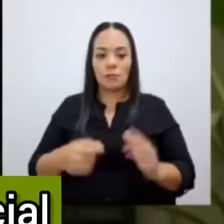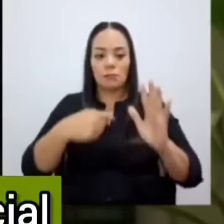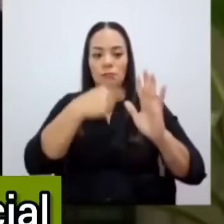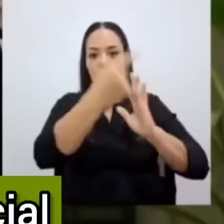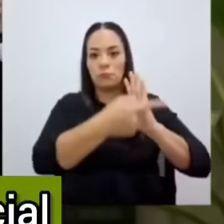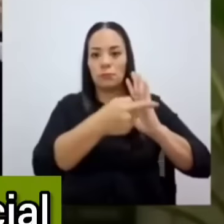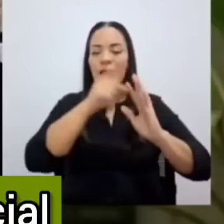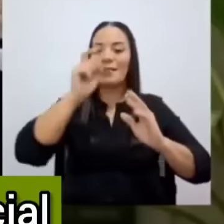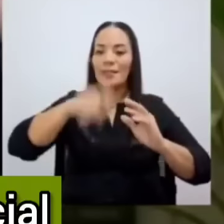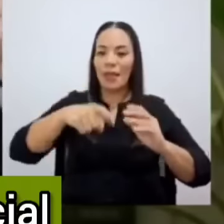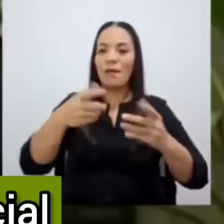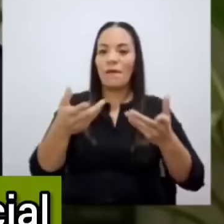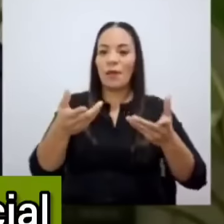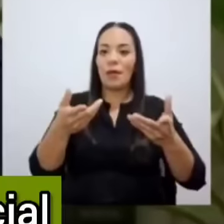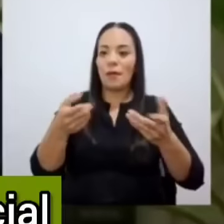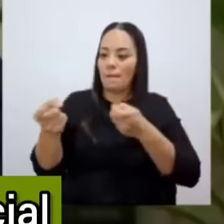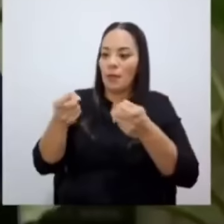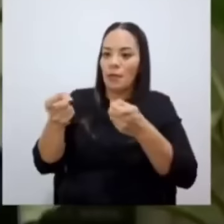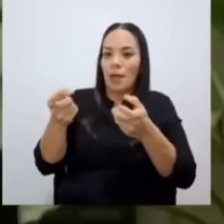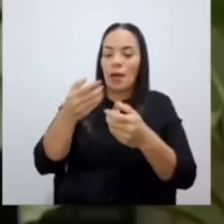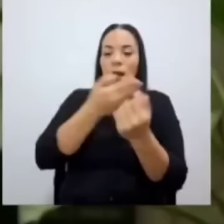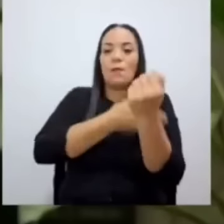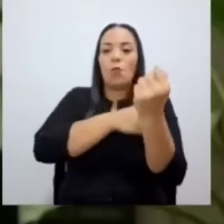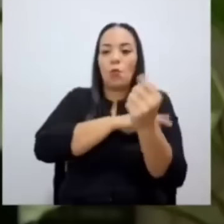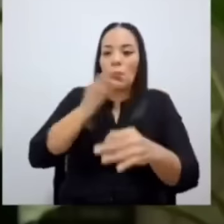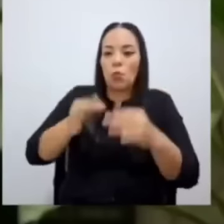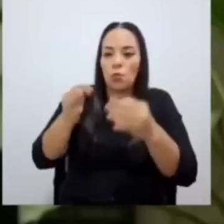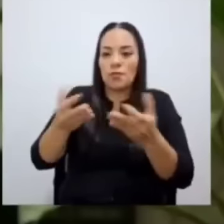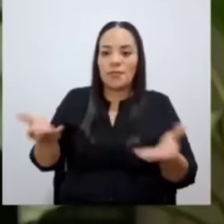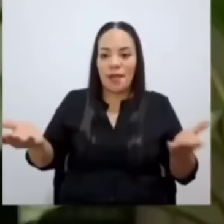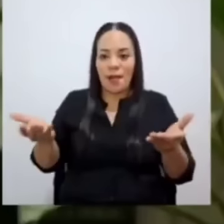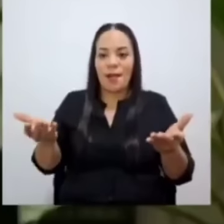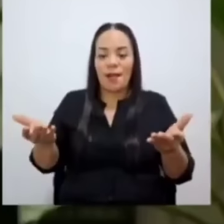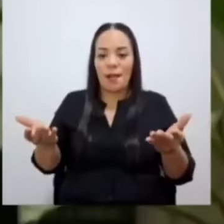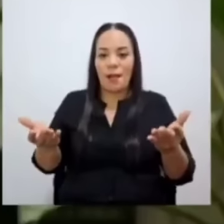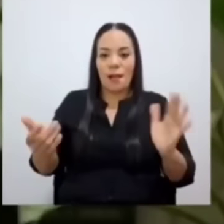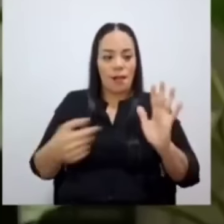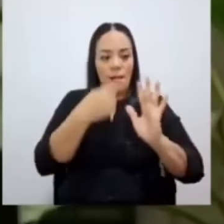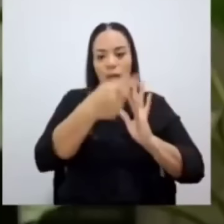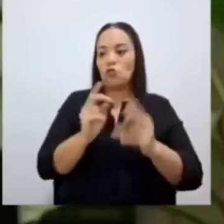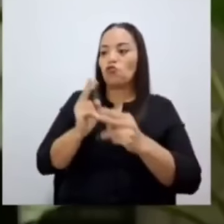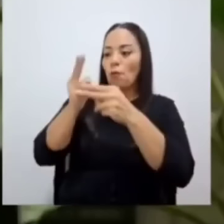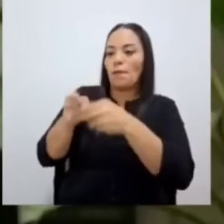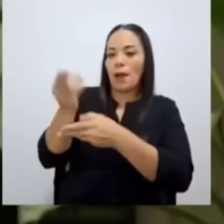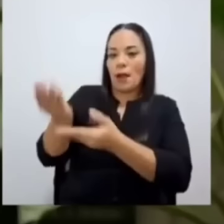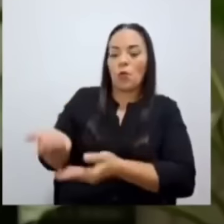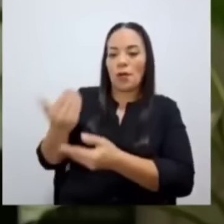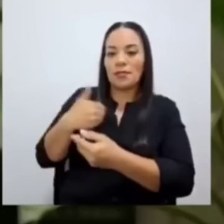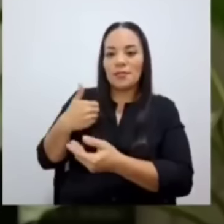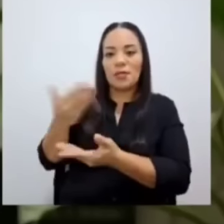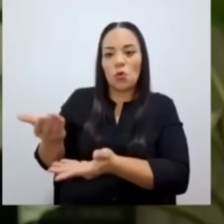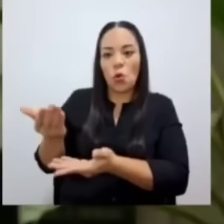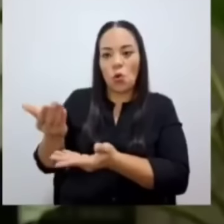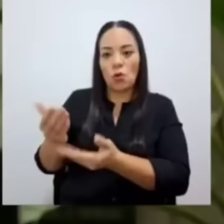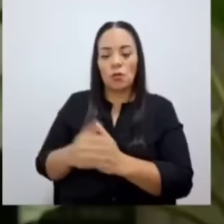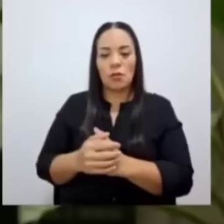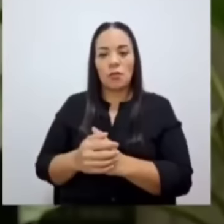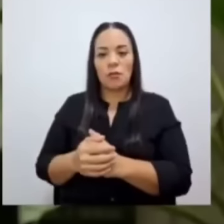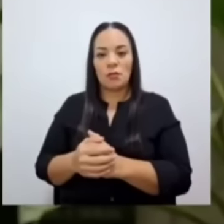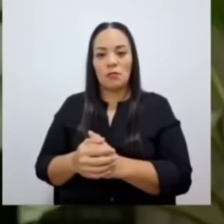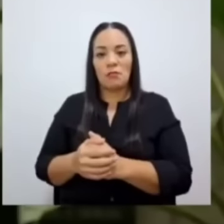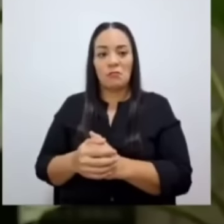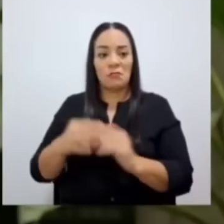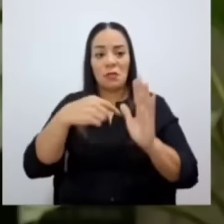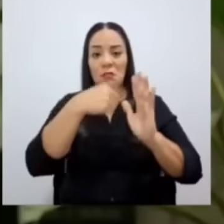al Poder Judicial que nombraron a este señor y que hasta ahora,